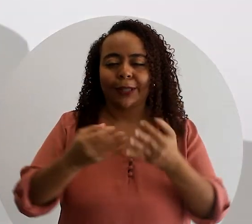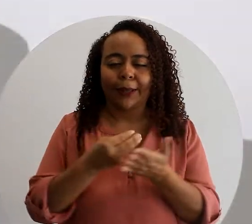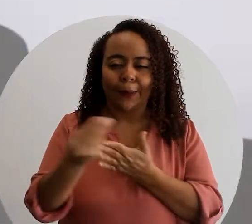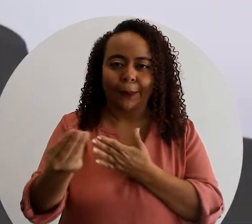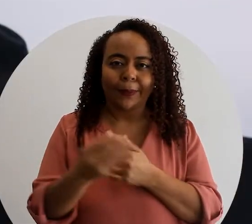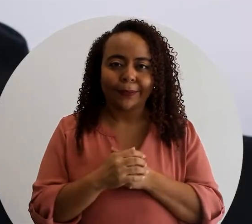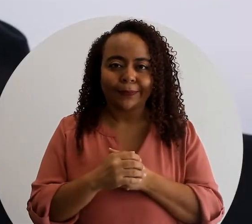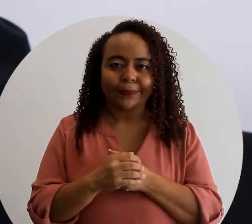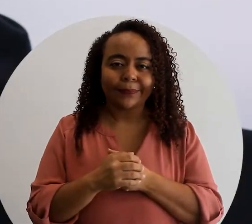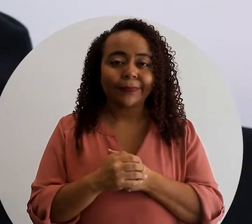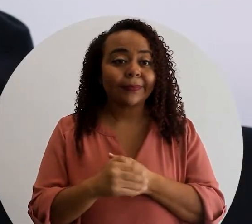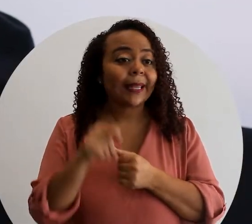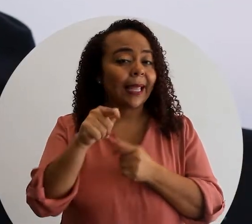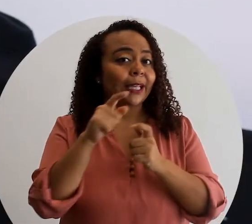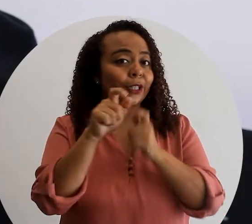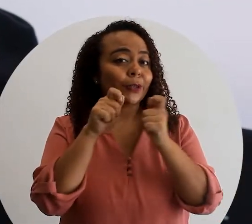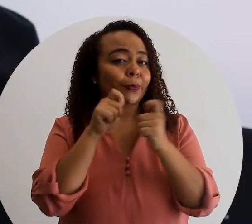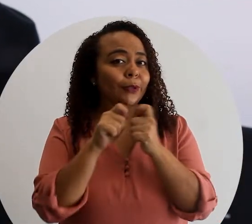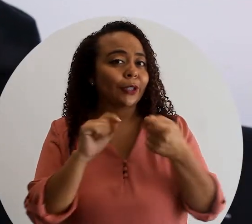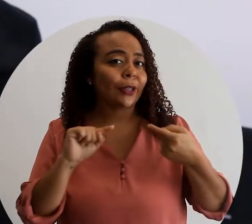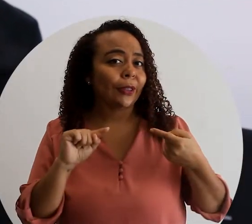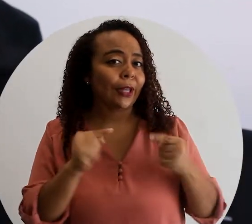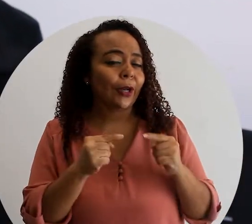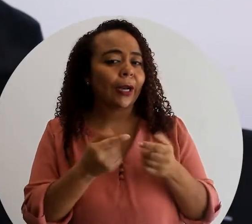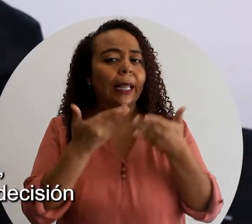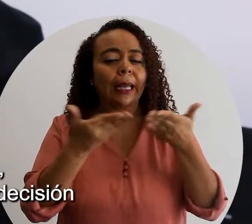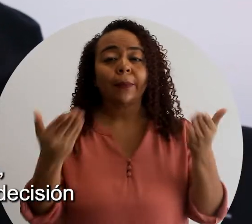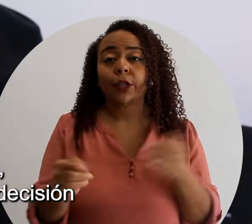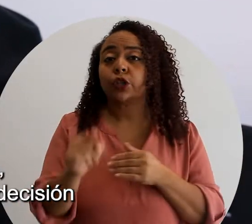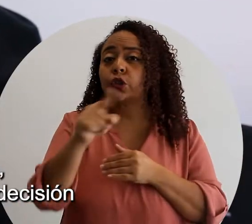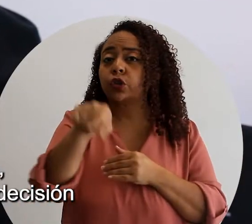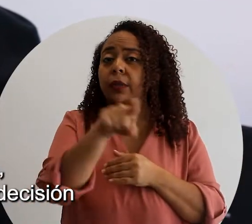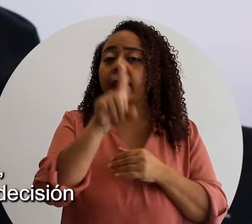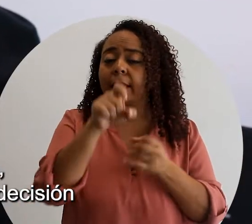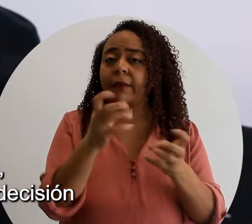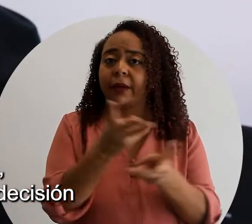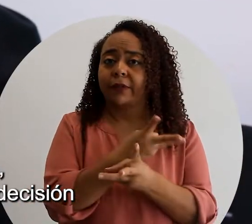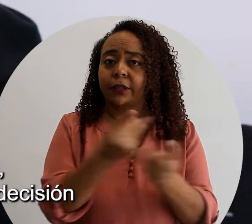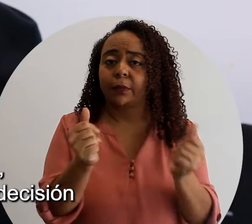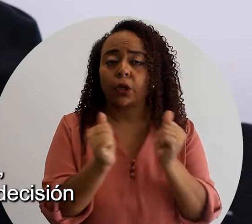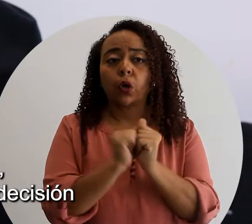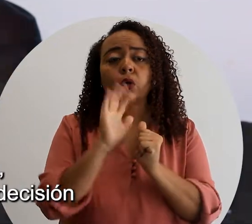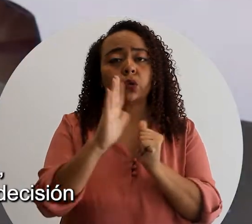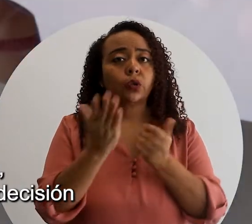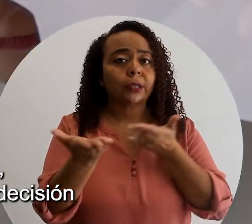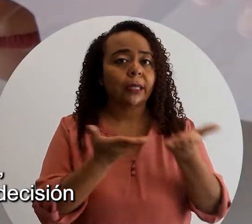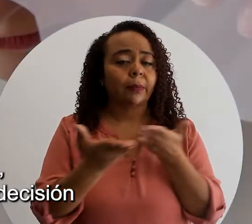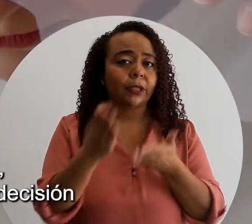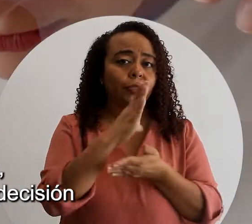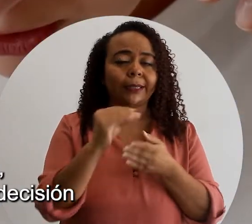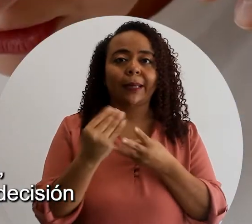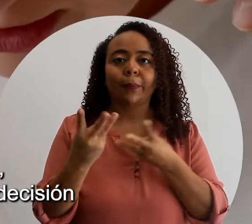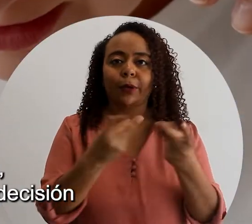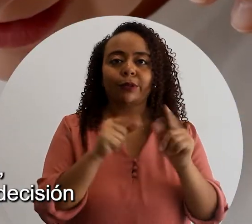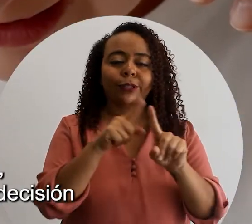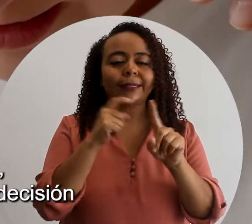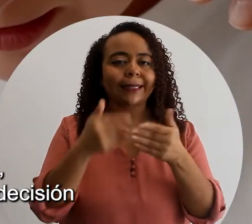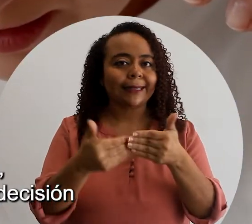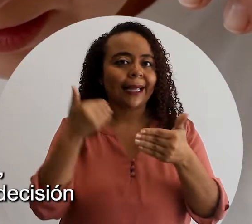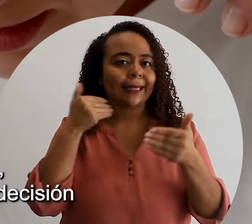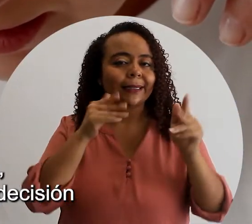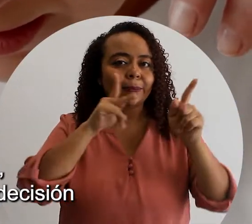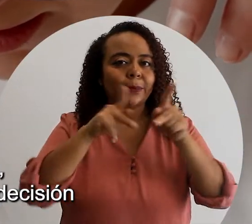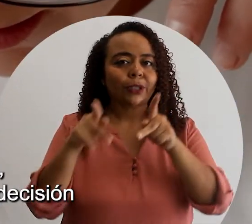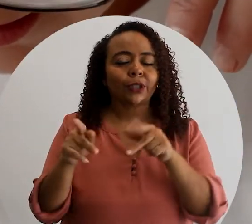Justamente estos puntos de dolor son elementos que ustedes deberán resolver con sus servicios o productos desde antes de que las personas